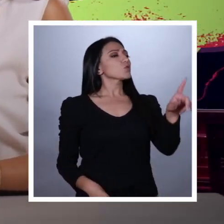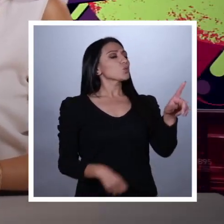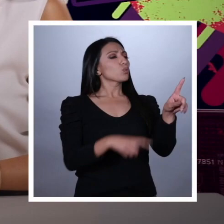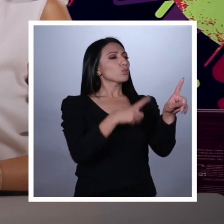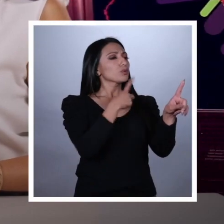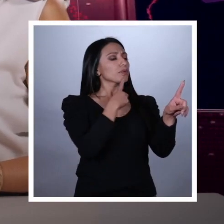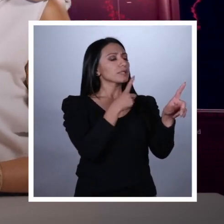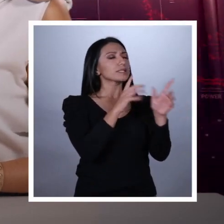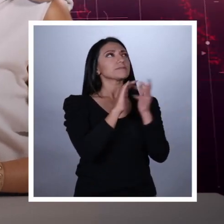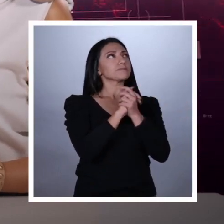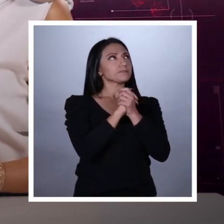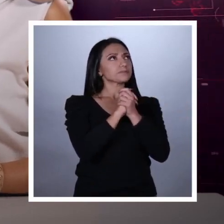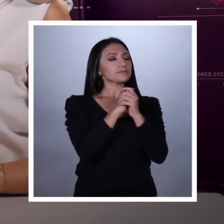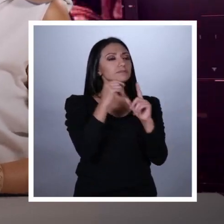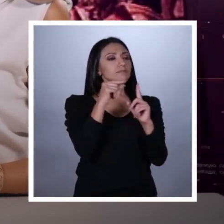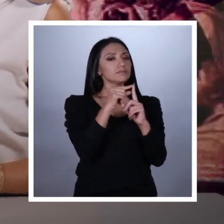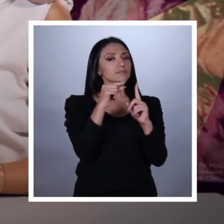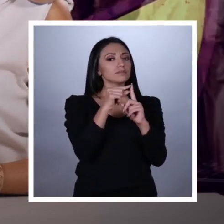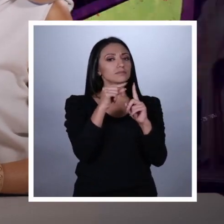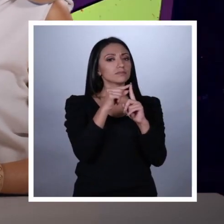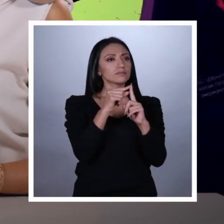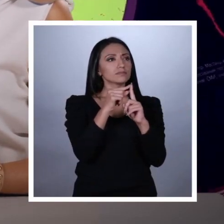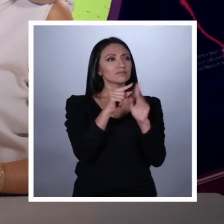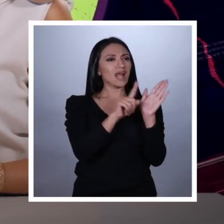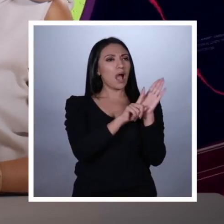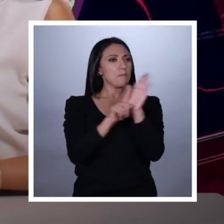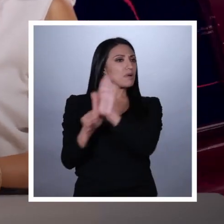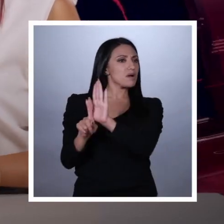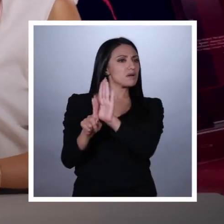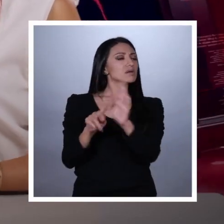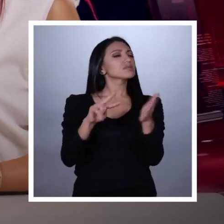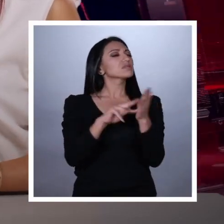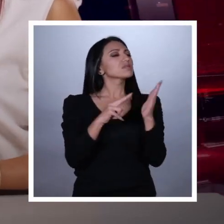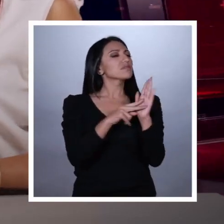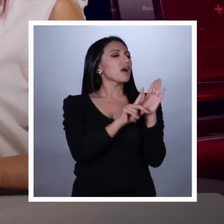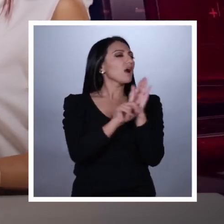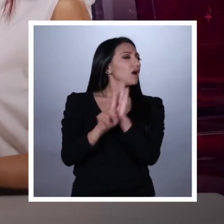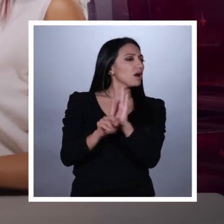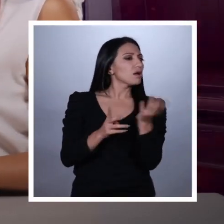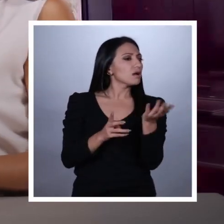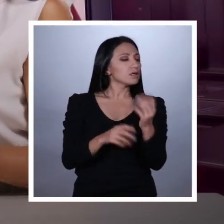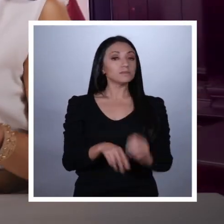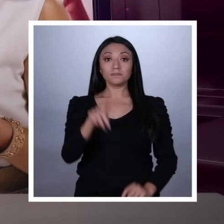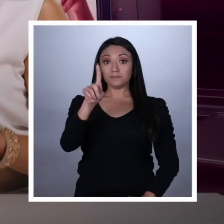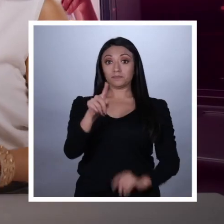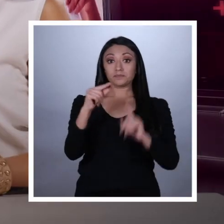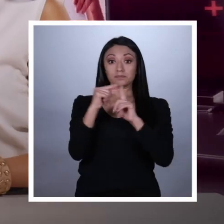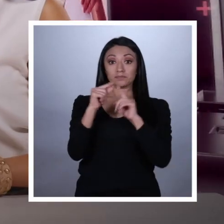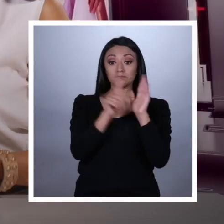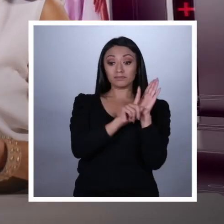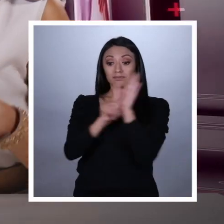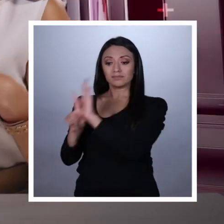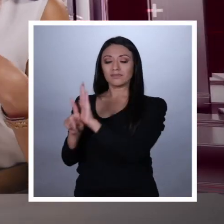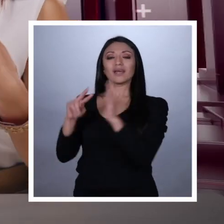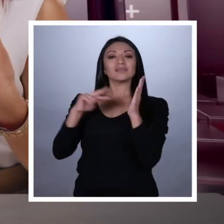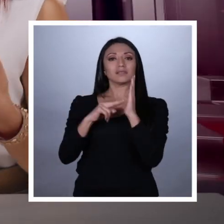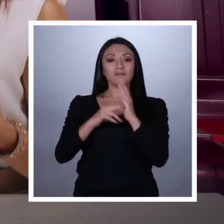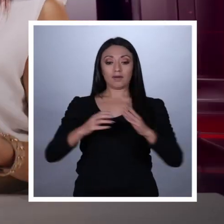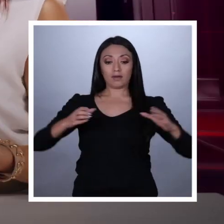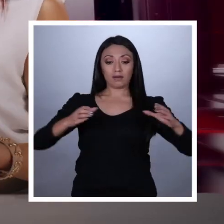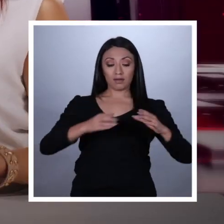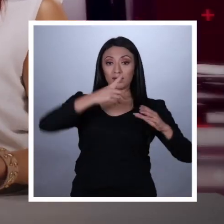Usted acaba de mencionar la palabra exclusión. ¿A qué se refiere con eso? Ok, la exclusión significa